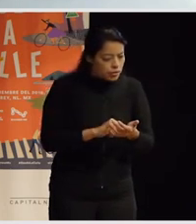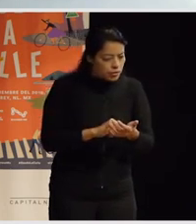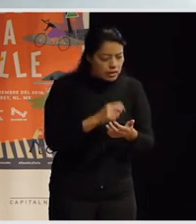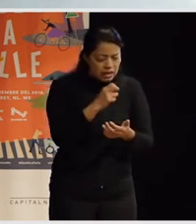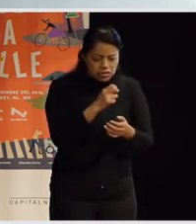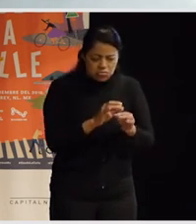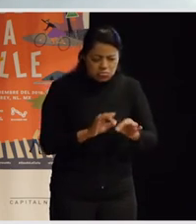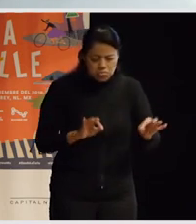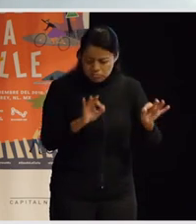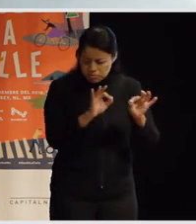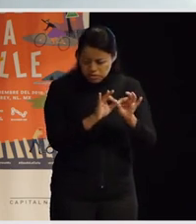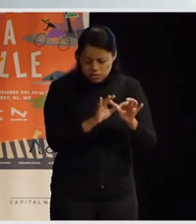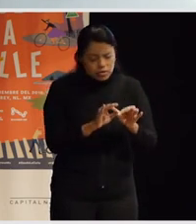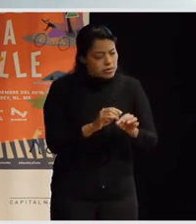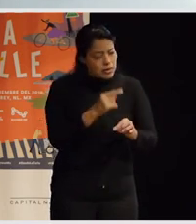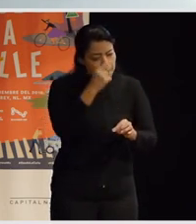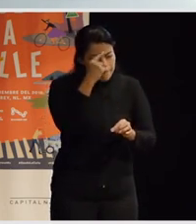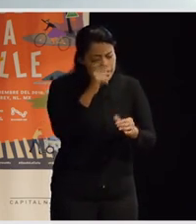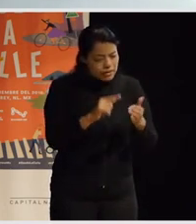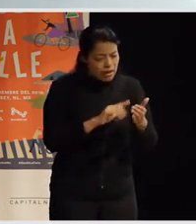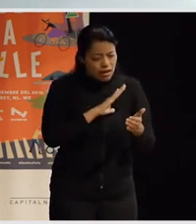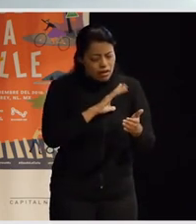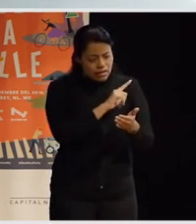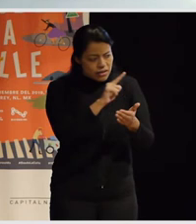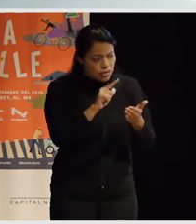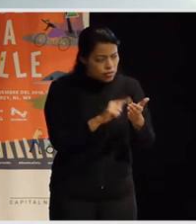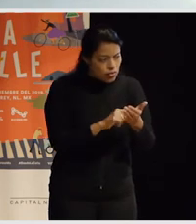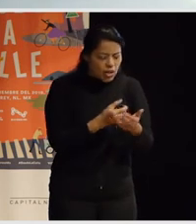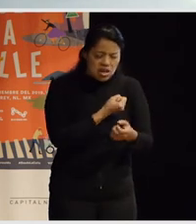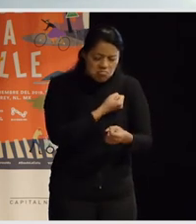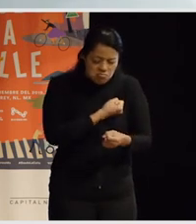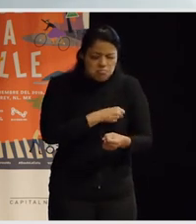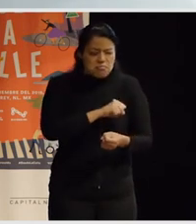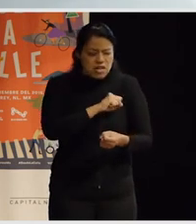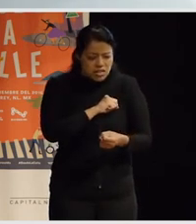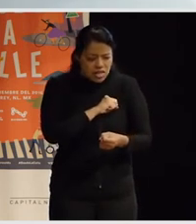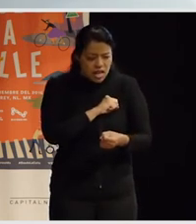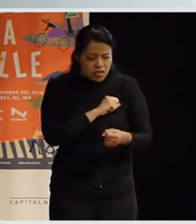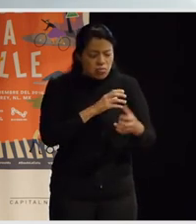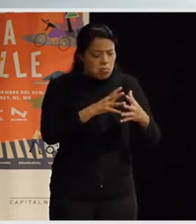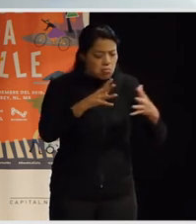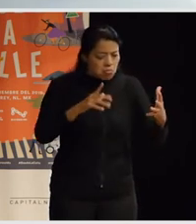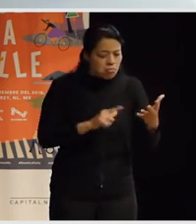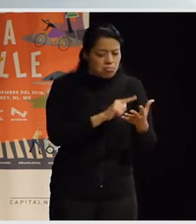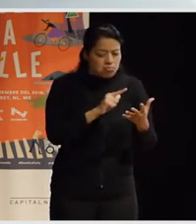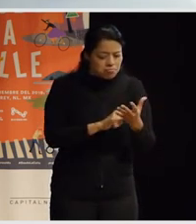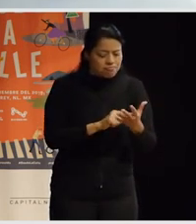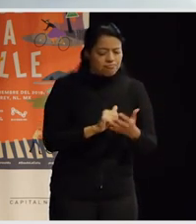muy importante tanto para generar un espacio ¿no? mucho más sano mucho más bien tratante ¿no? no